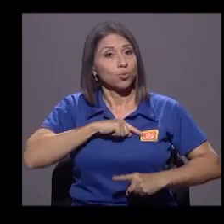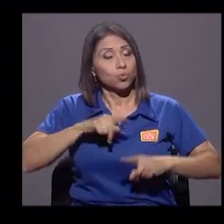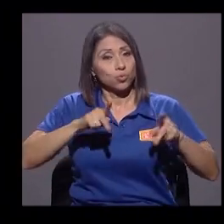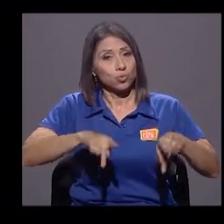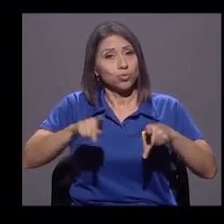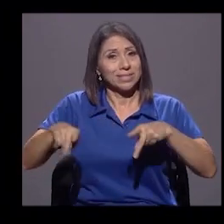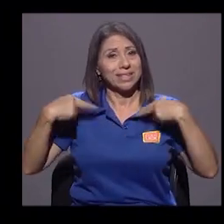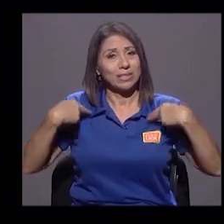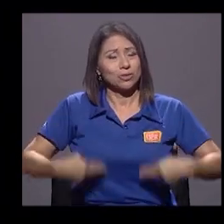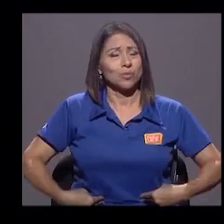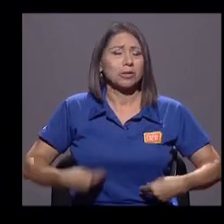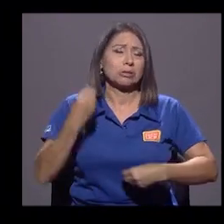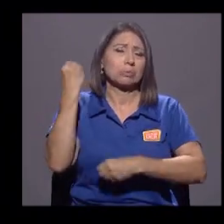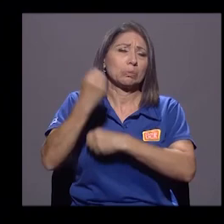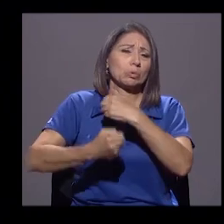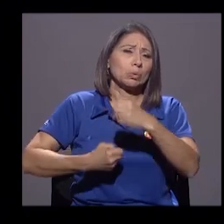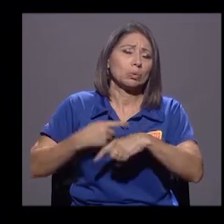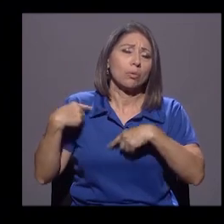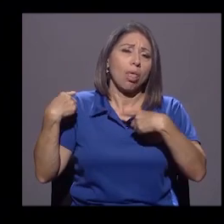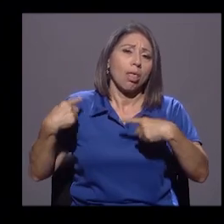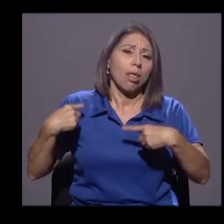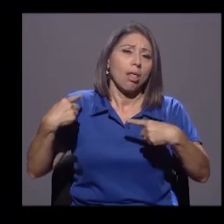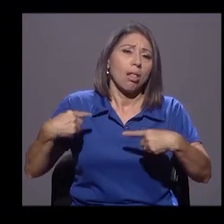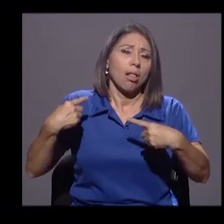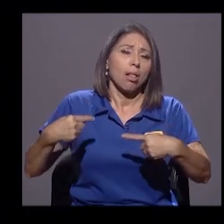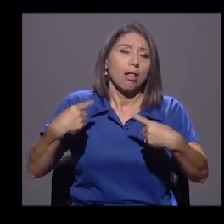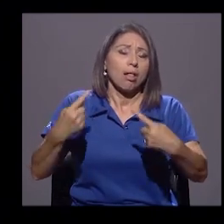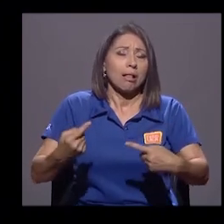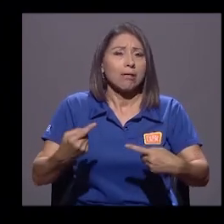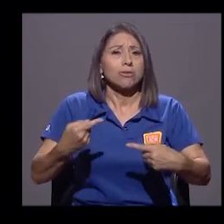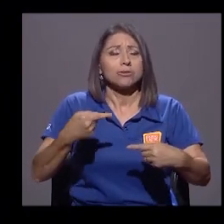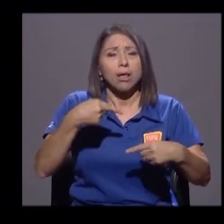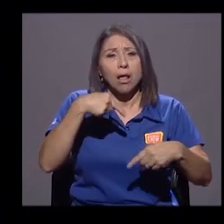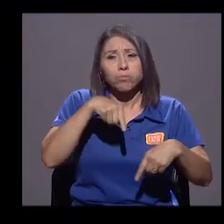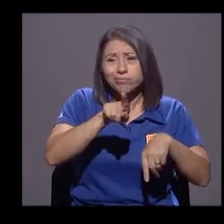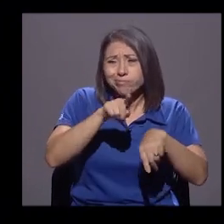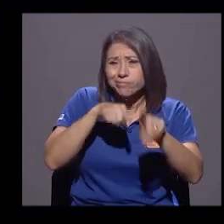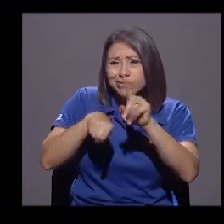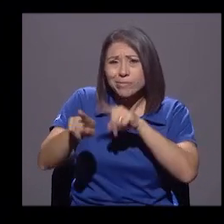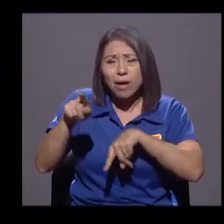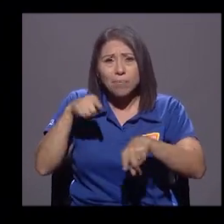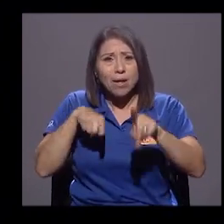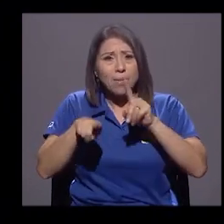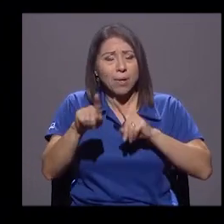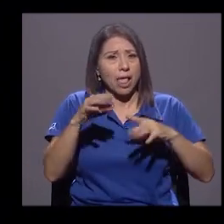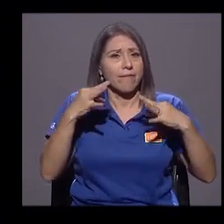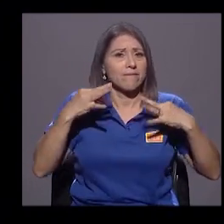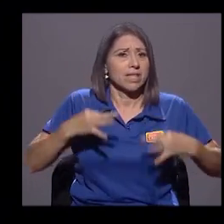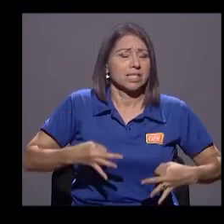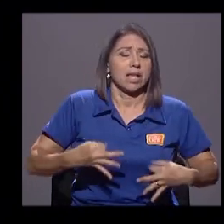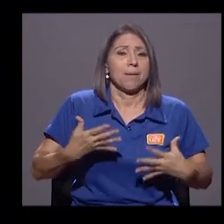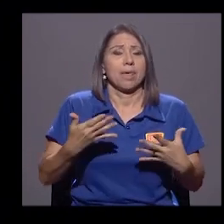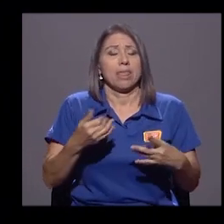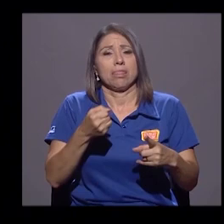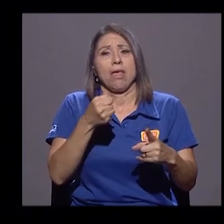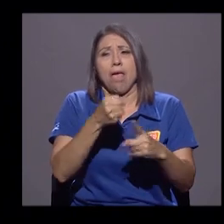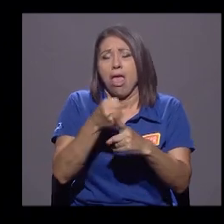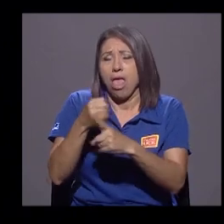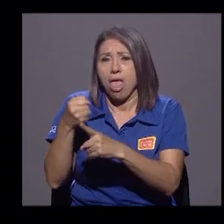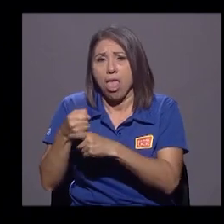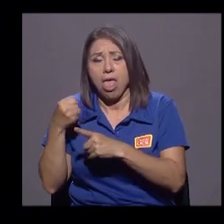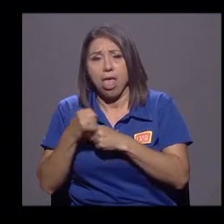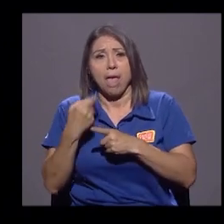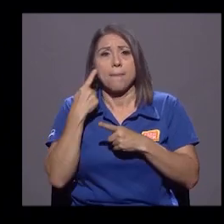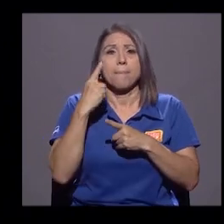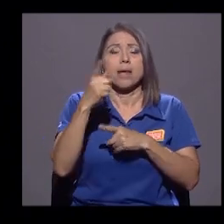milenios de estarnos agrediendo físicamente por definir el poder y el